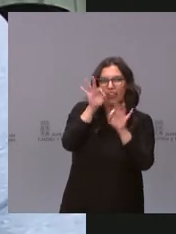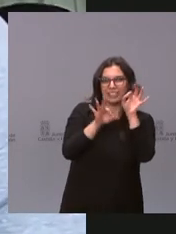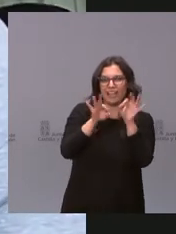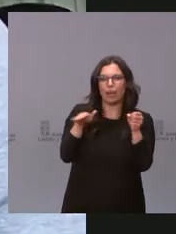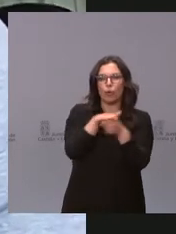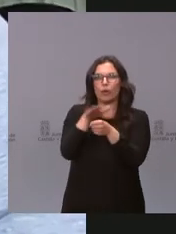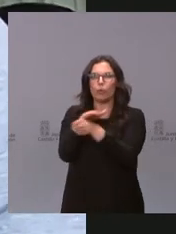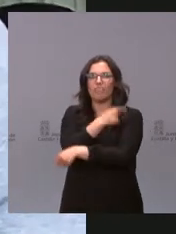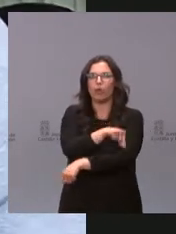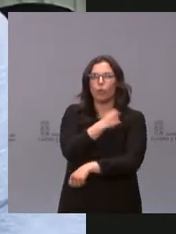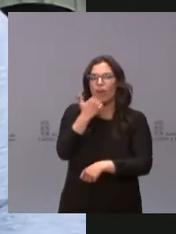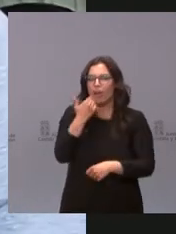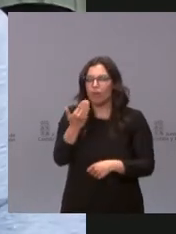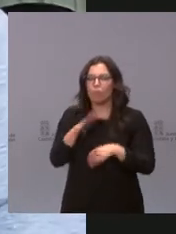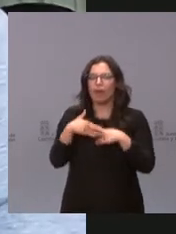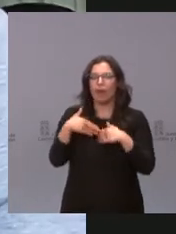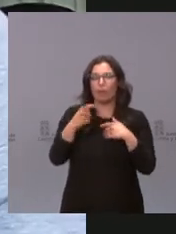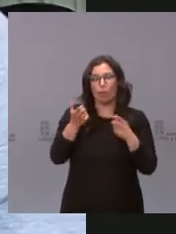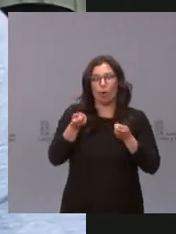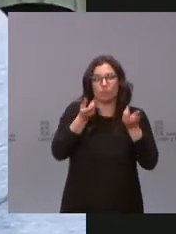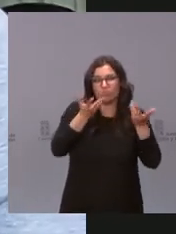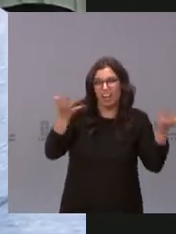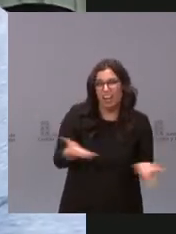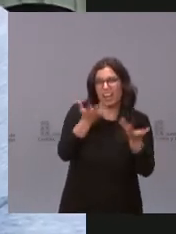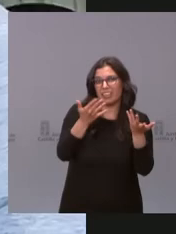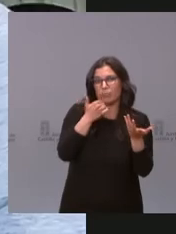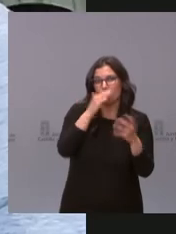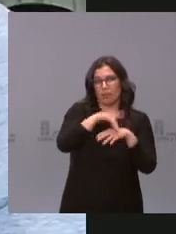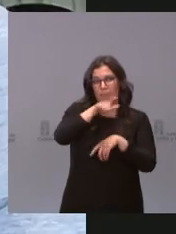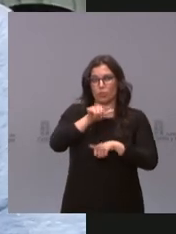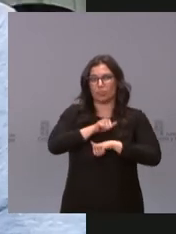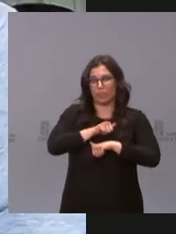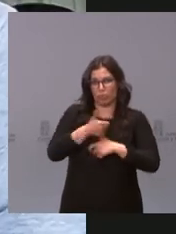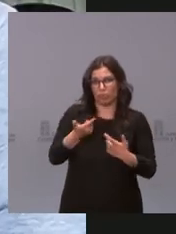puedan avanzar para avanzar un poco de ánimo sobre la gente que está esperando la vacuna. Gracias.